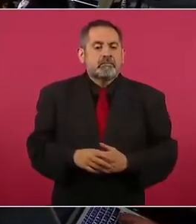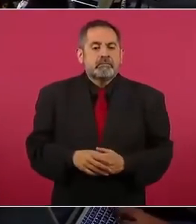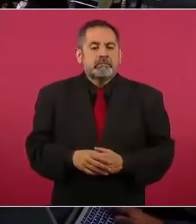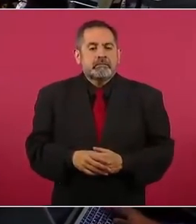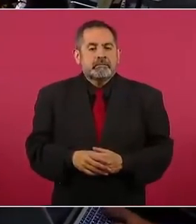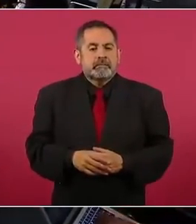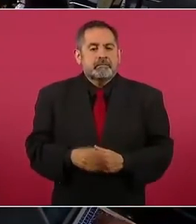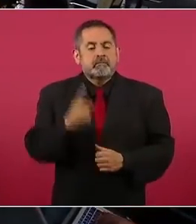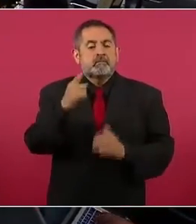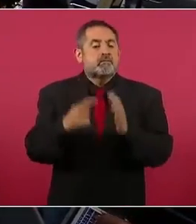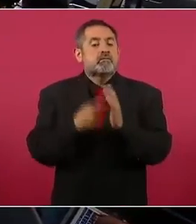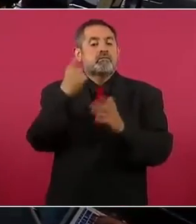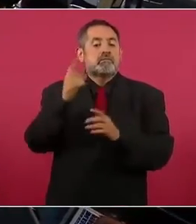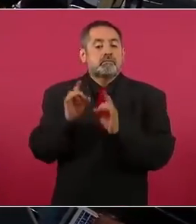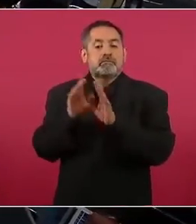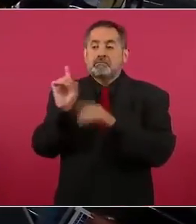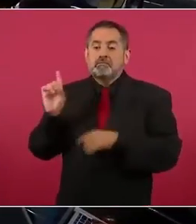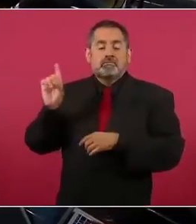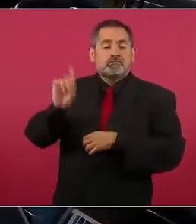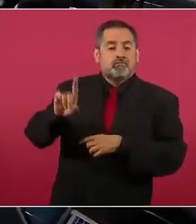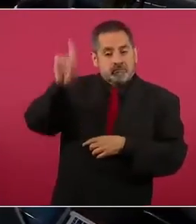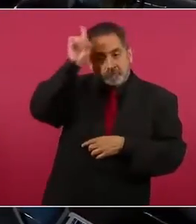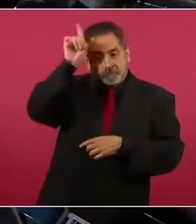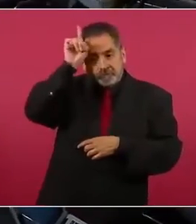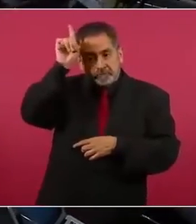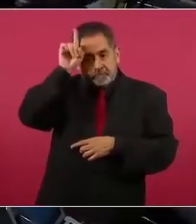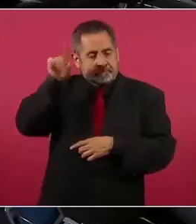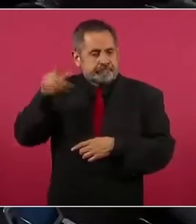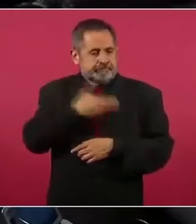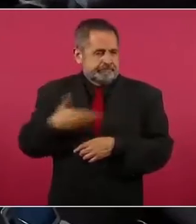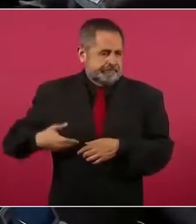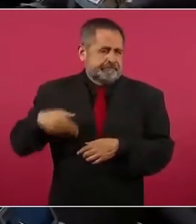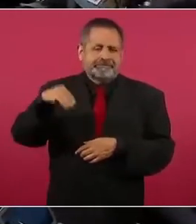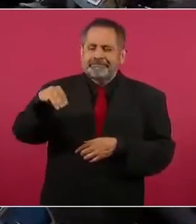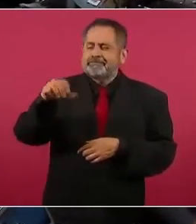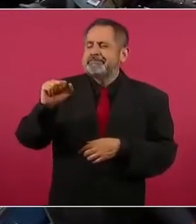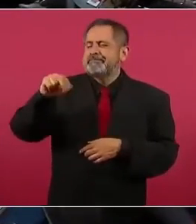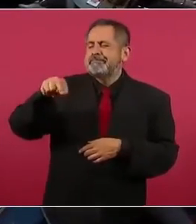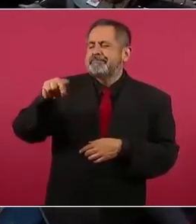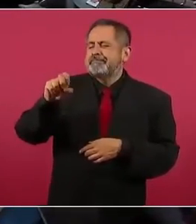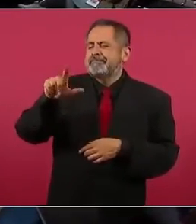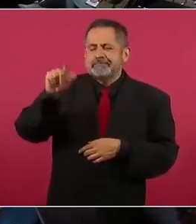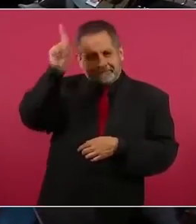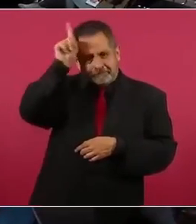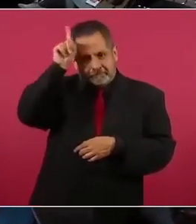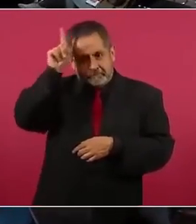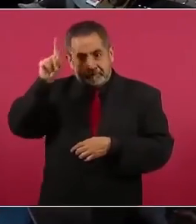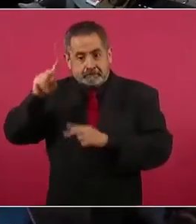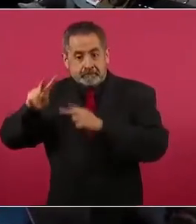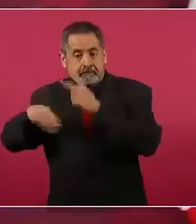Una vez llega Mandela a Cuba